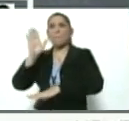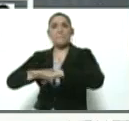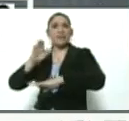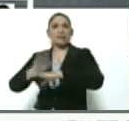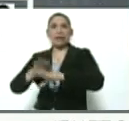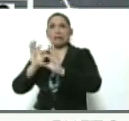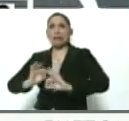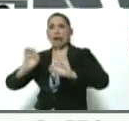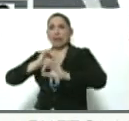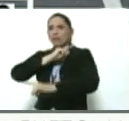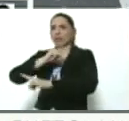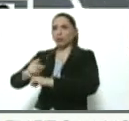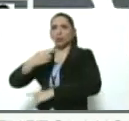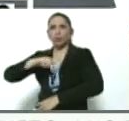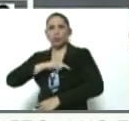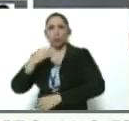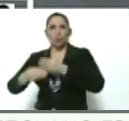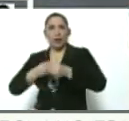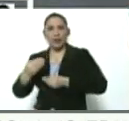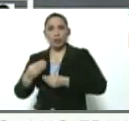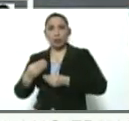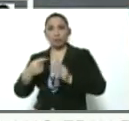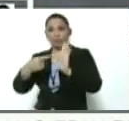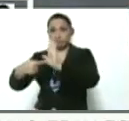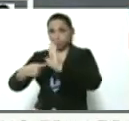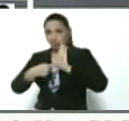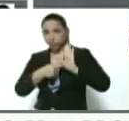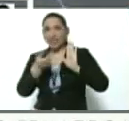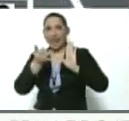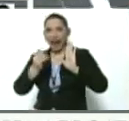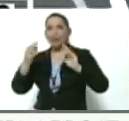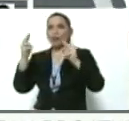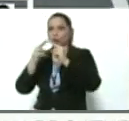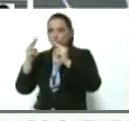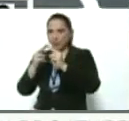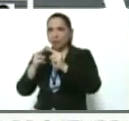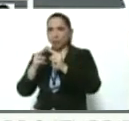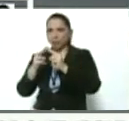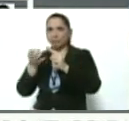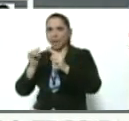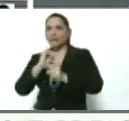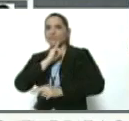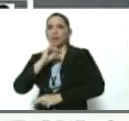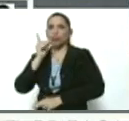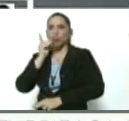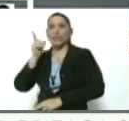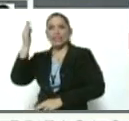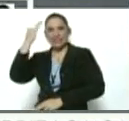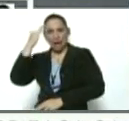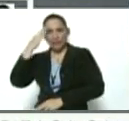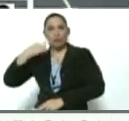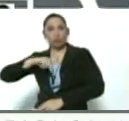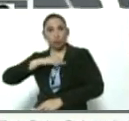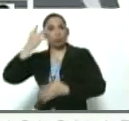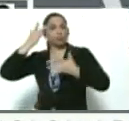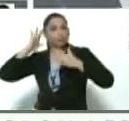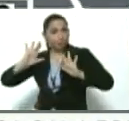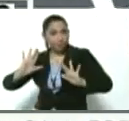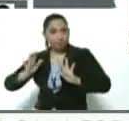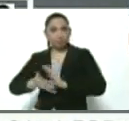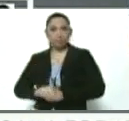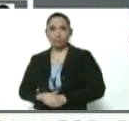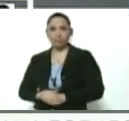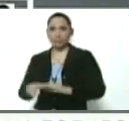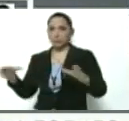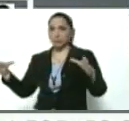hecho? Evidentemente hay un conocimiento directo por parte de Iván Duque y nosotros suponemos que la